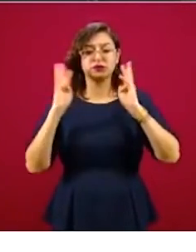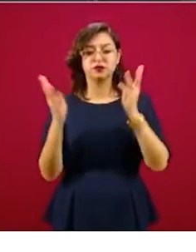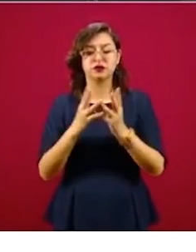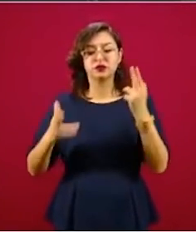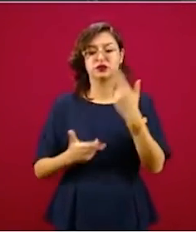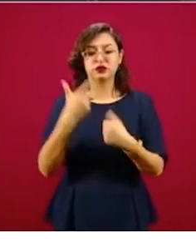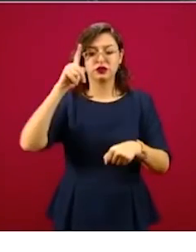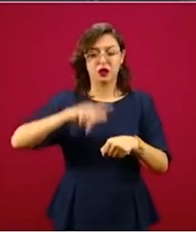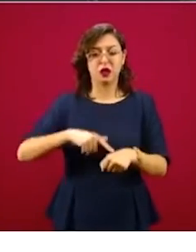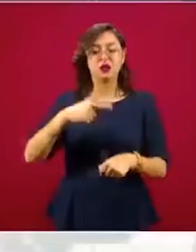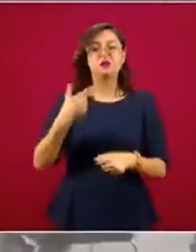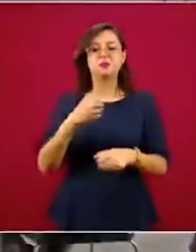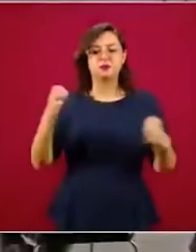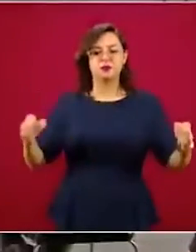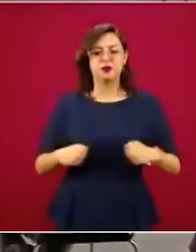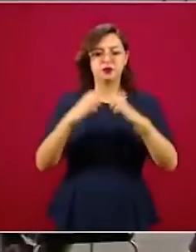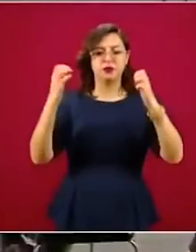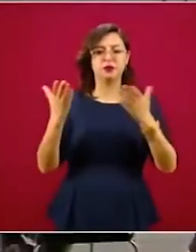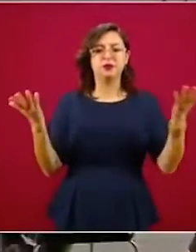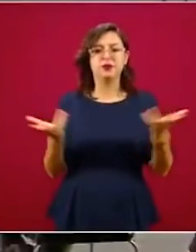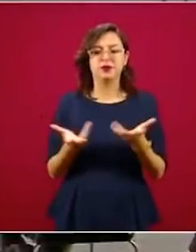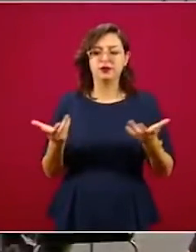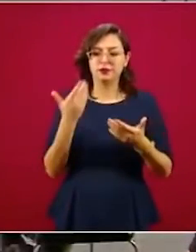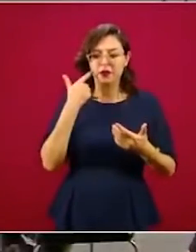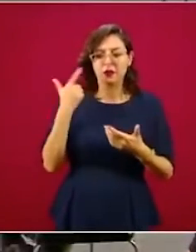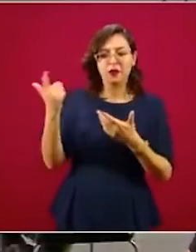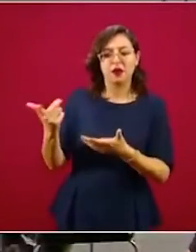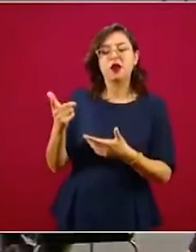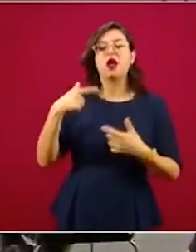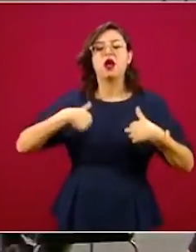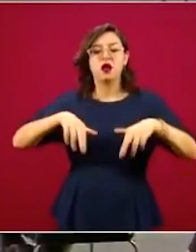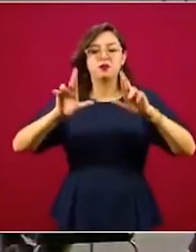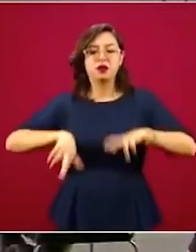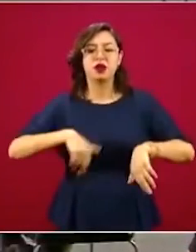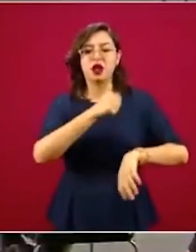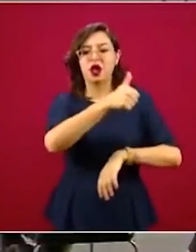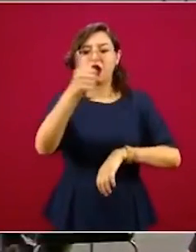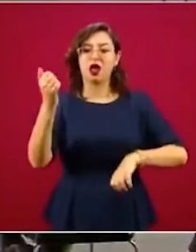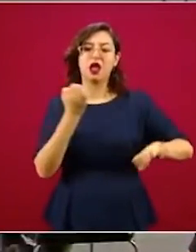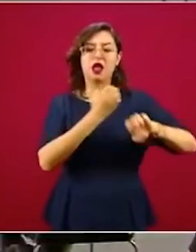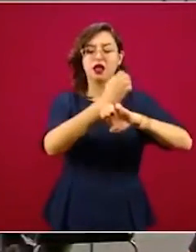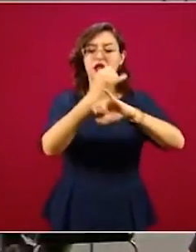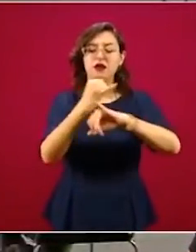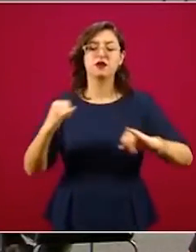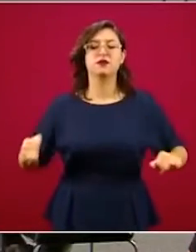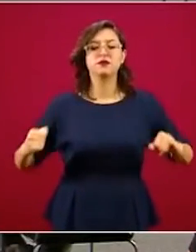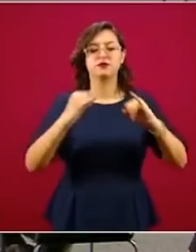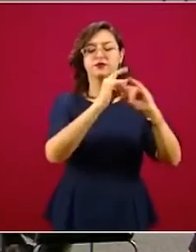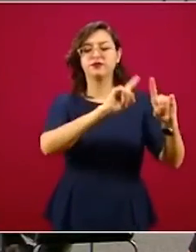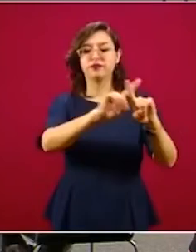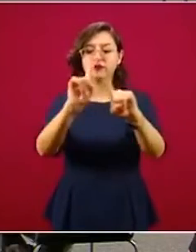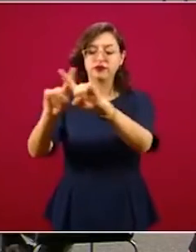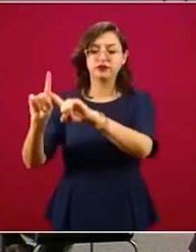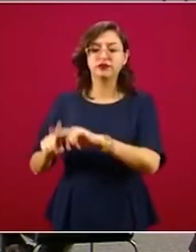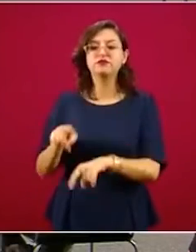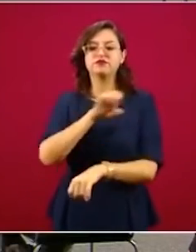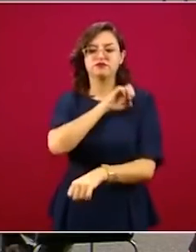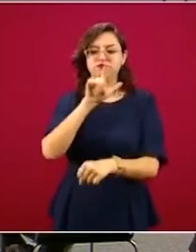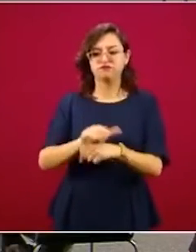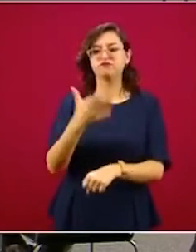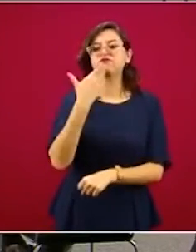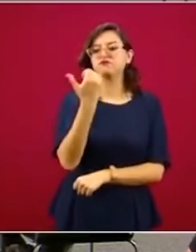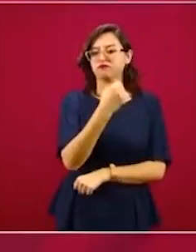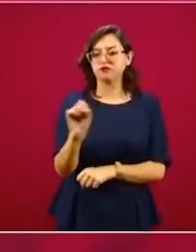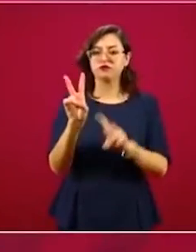Emergencias, que es esta estructura que tiene un representante de cada una de las instituciones del gobierno de México especializados en